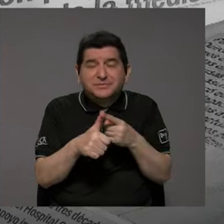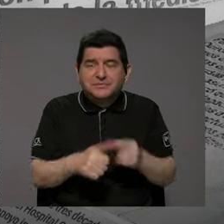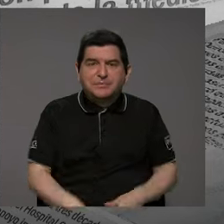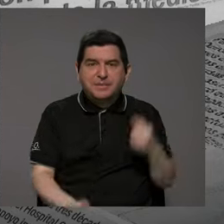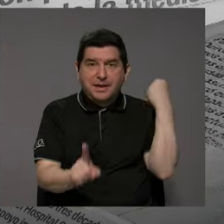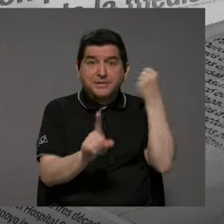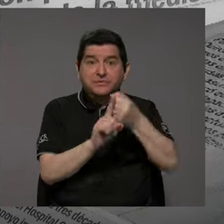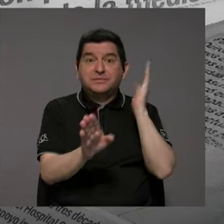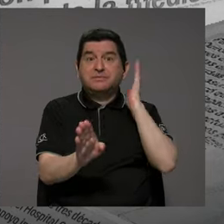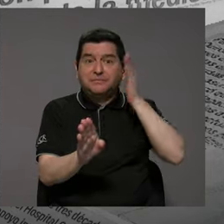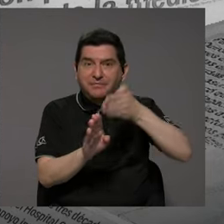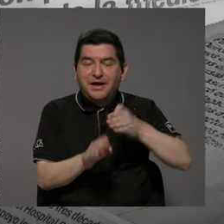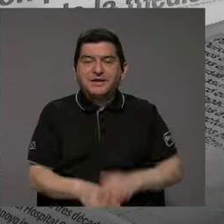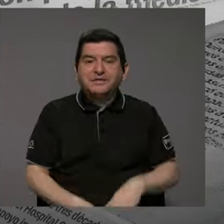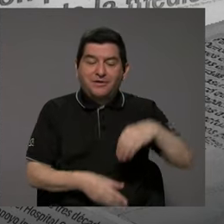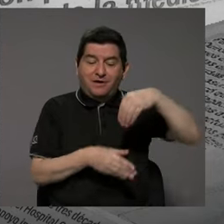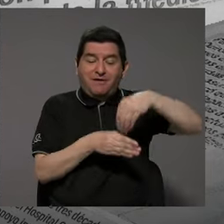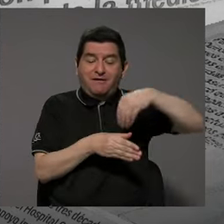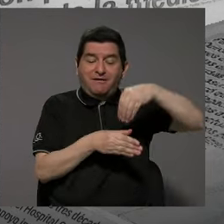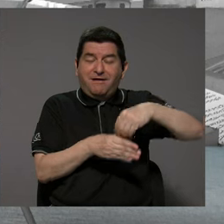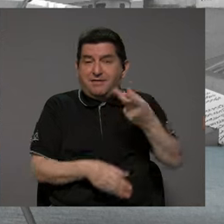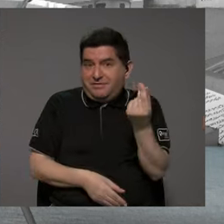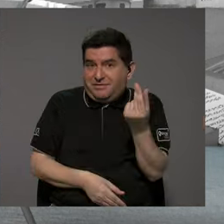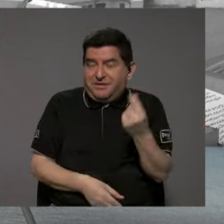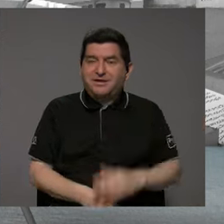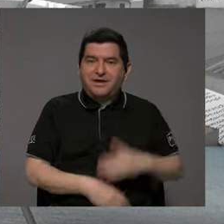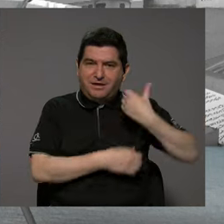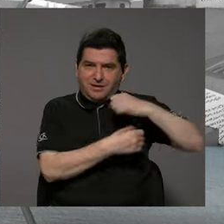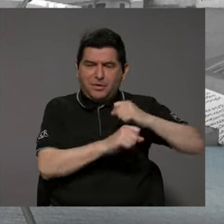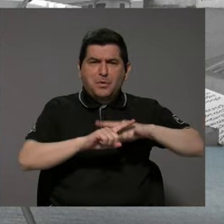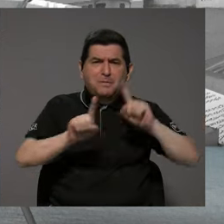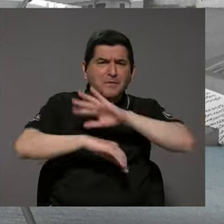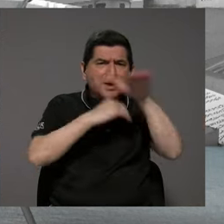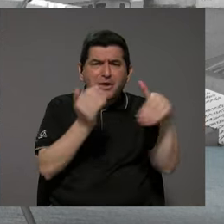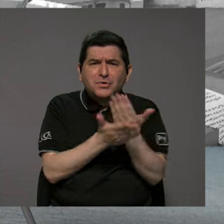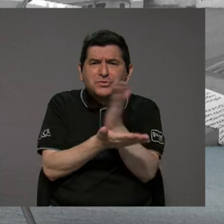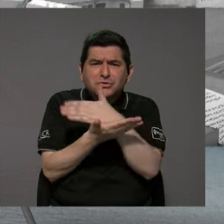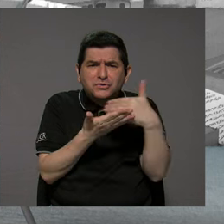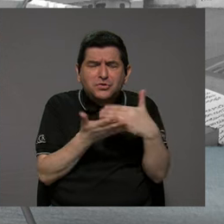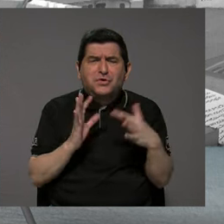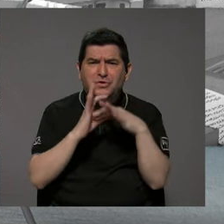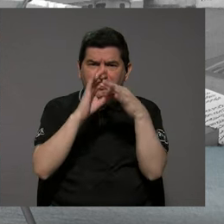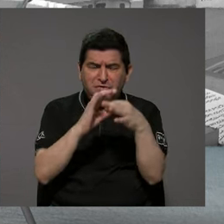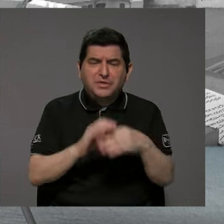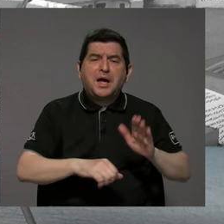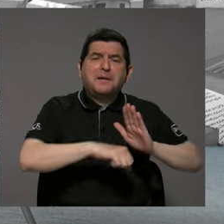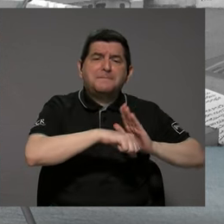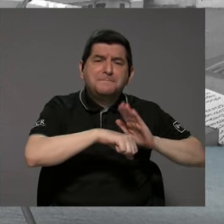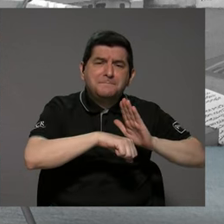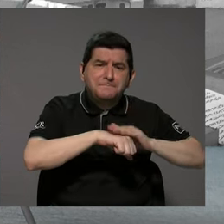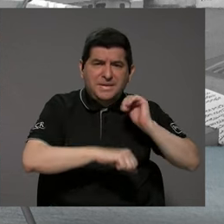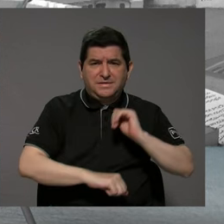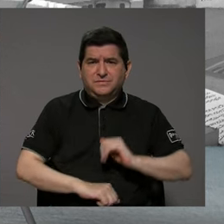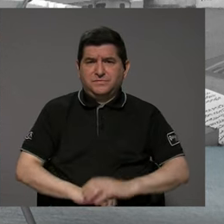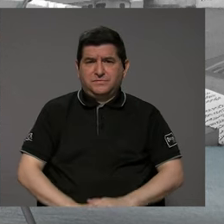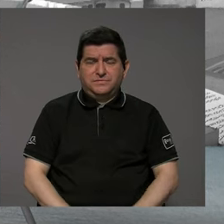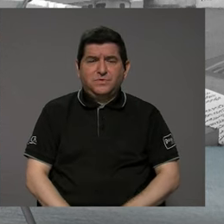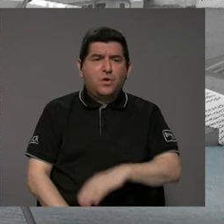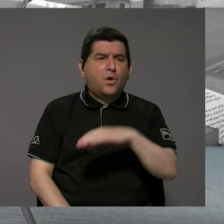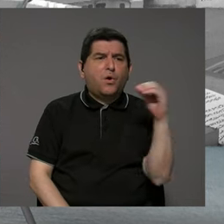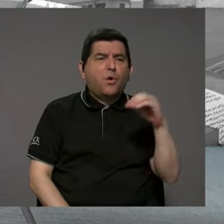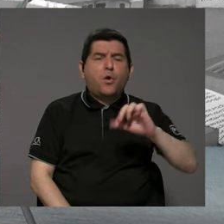impactan directamente en las arcas del gobierno local. Tiene sentido. Pero cuando uno se va a toda la parte que tiene que ver con permisos, con